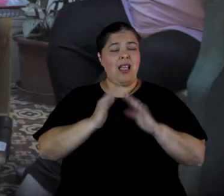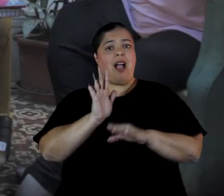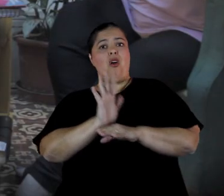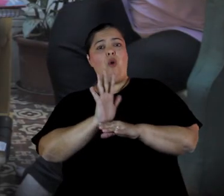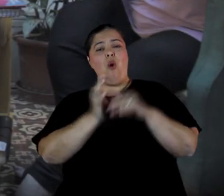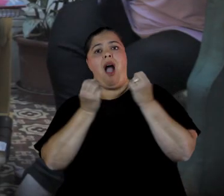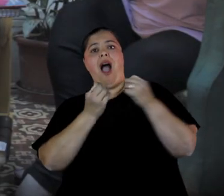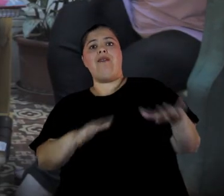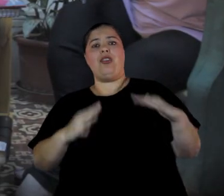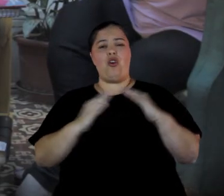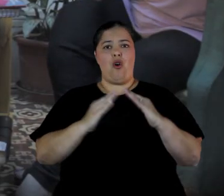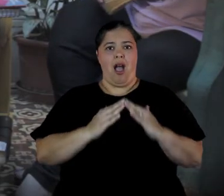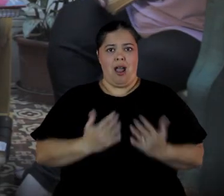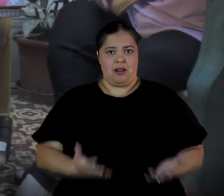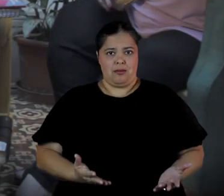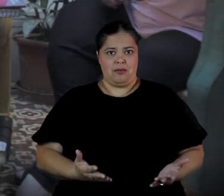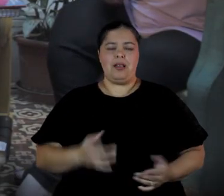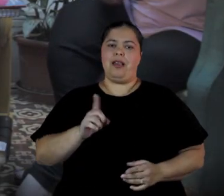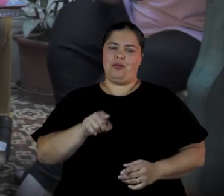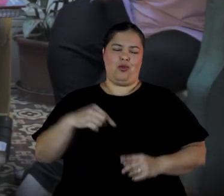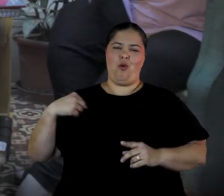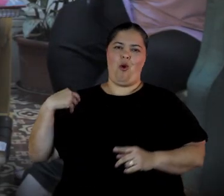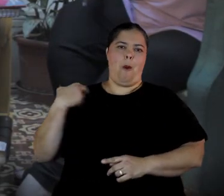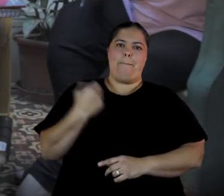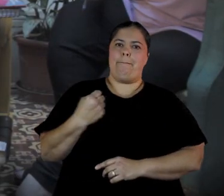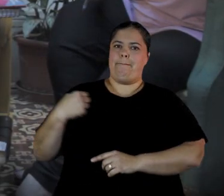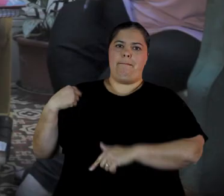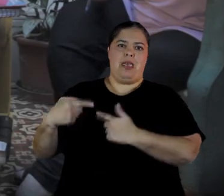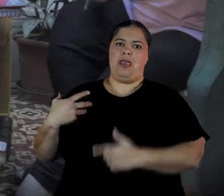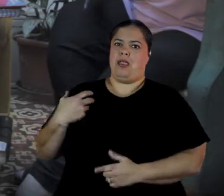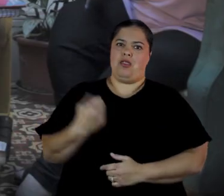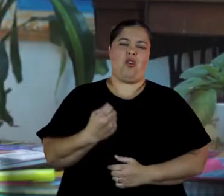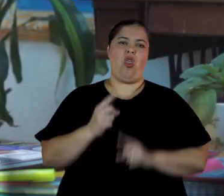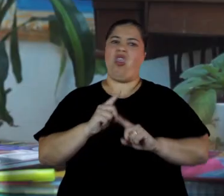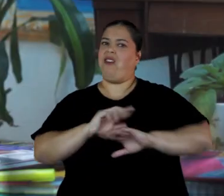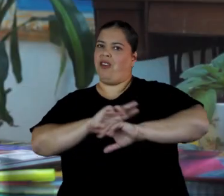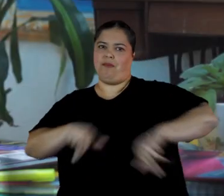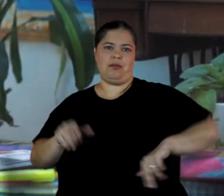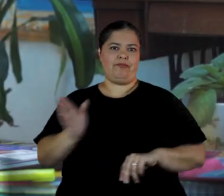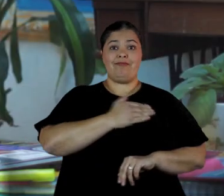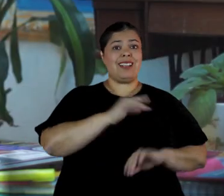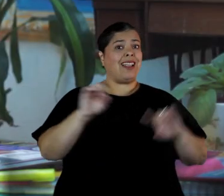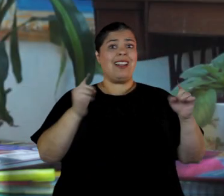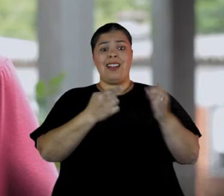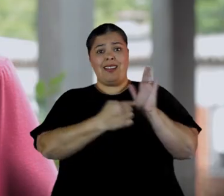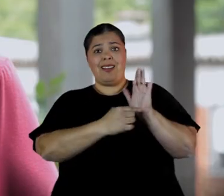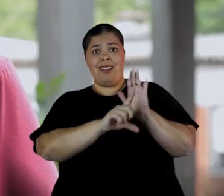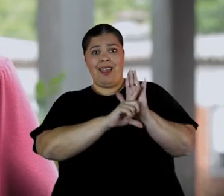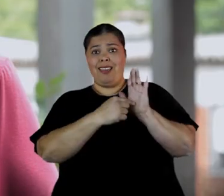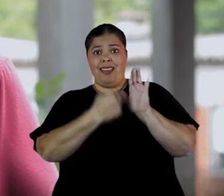Esos mitos que hay que deconstruirlo porque no existe el abandono de hogar en la ley. Pero, claro.